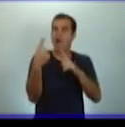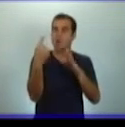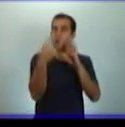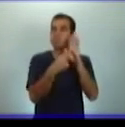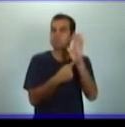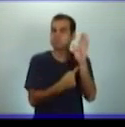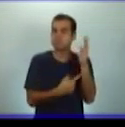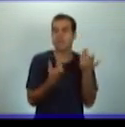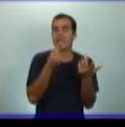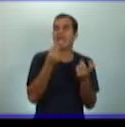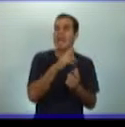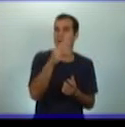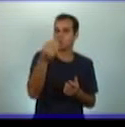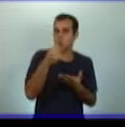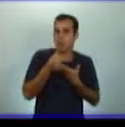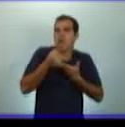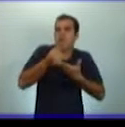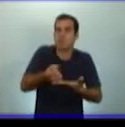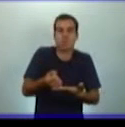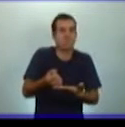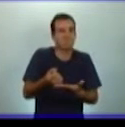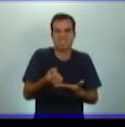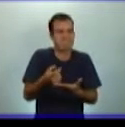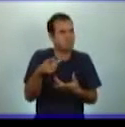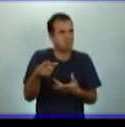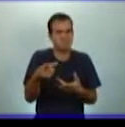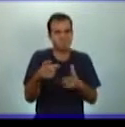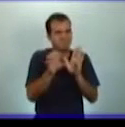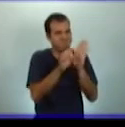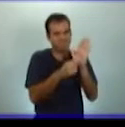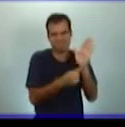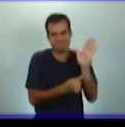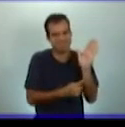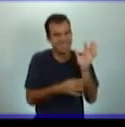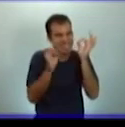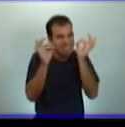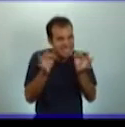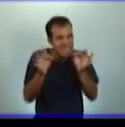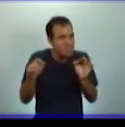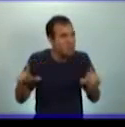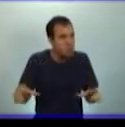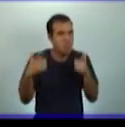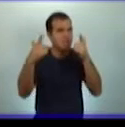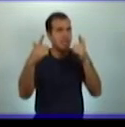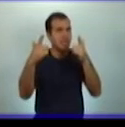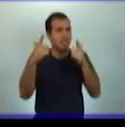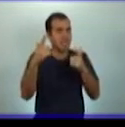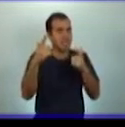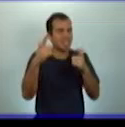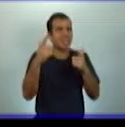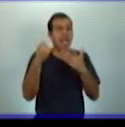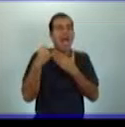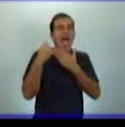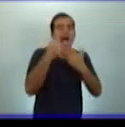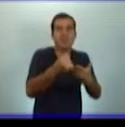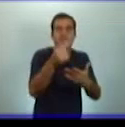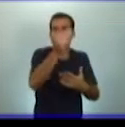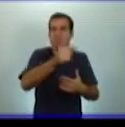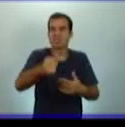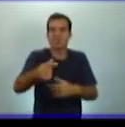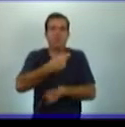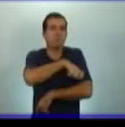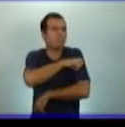pero se quedaron en el papel. Esos no fueron cumplimentados en leyes. ¿Cuándo es que se